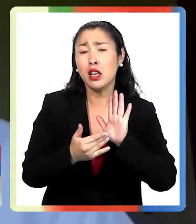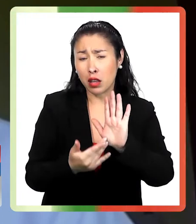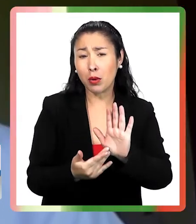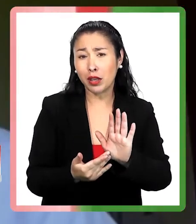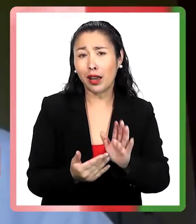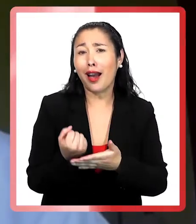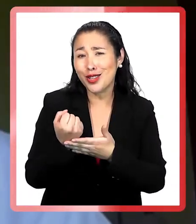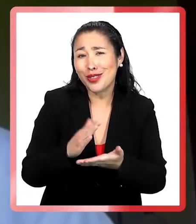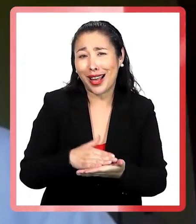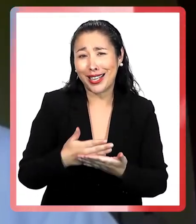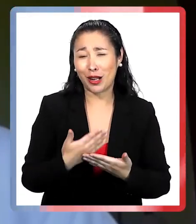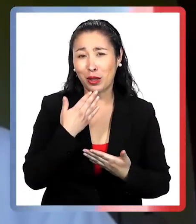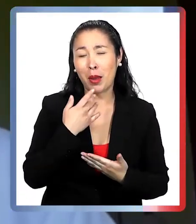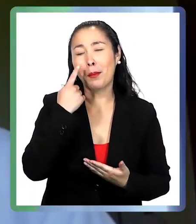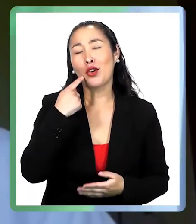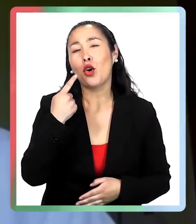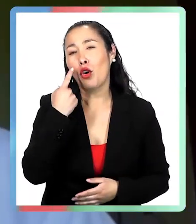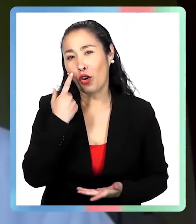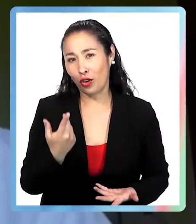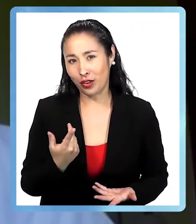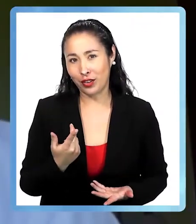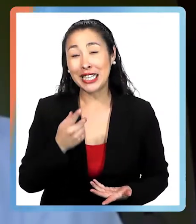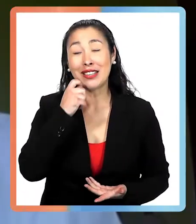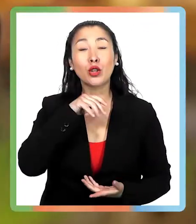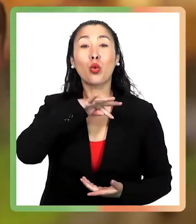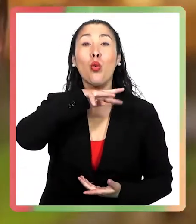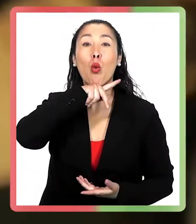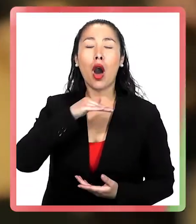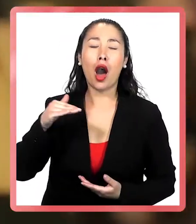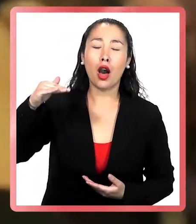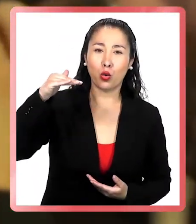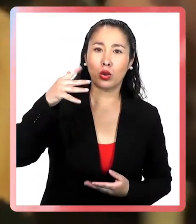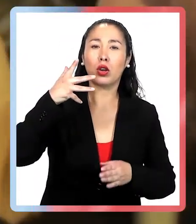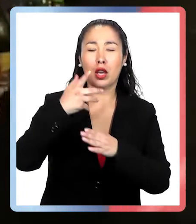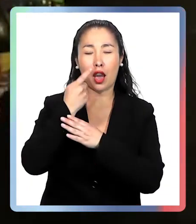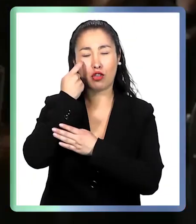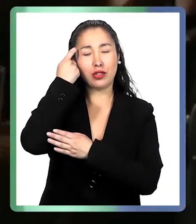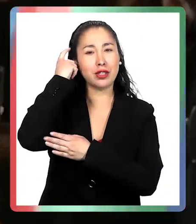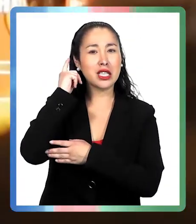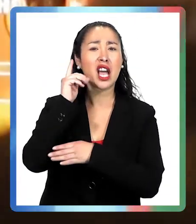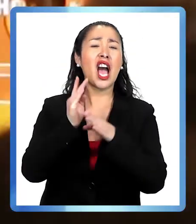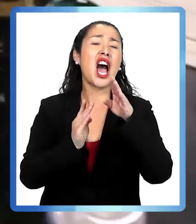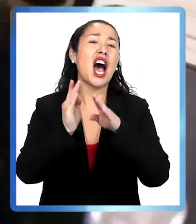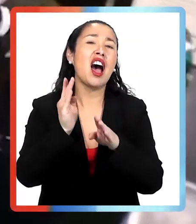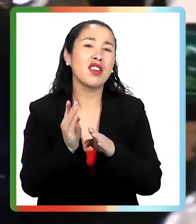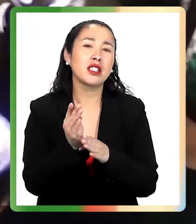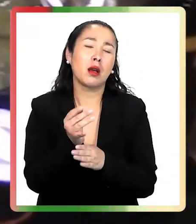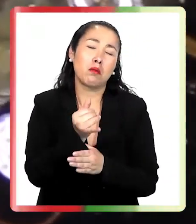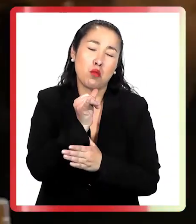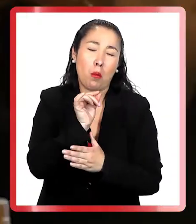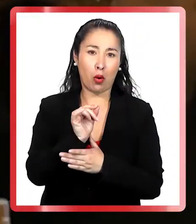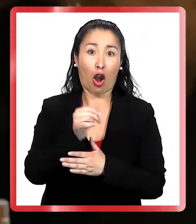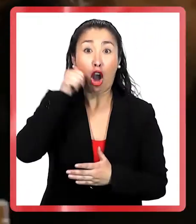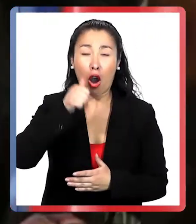a la salud, pero pucha, eso no significa que si eres adulto con todo tu criterio no puedas de vez en cuando darte